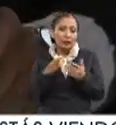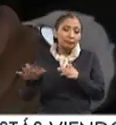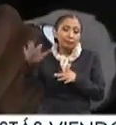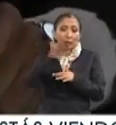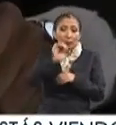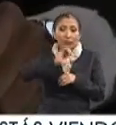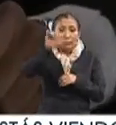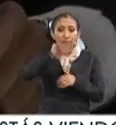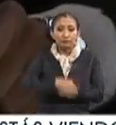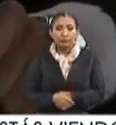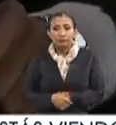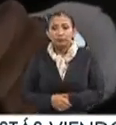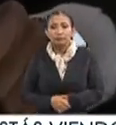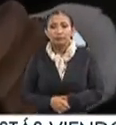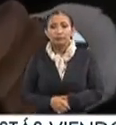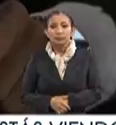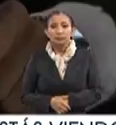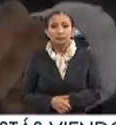nivel profesional.